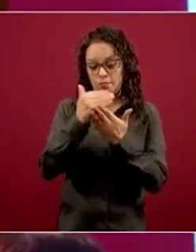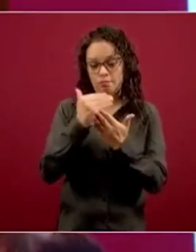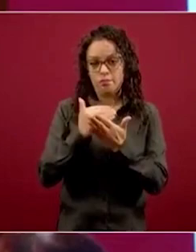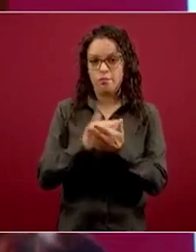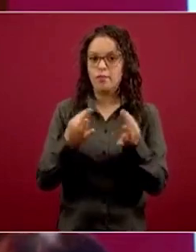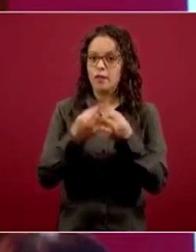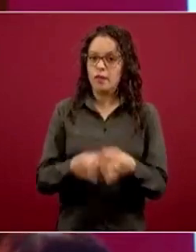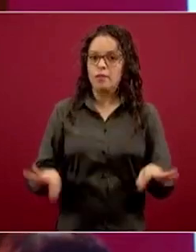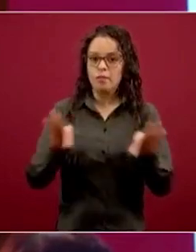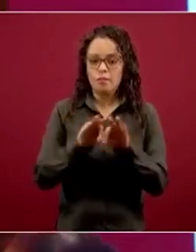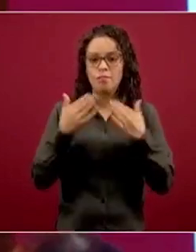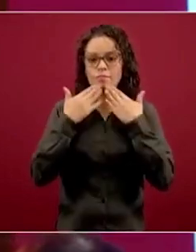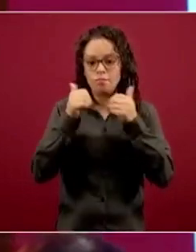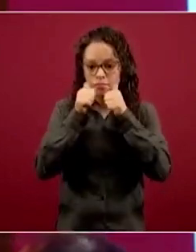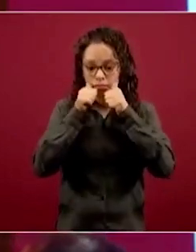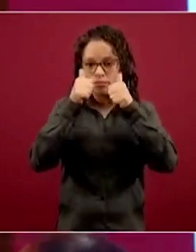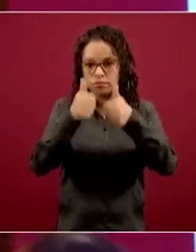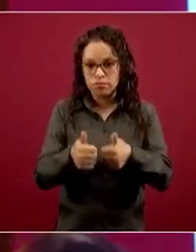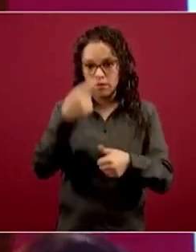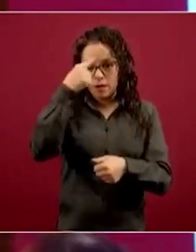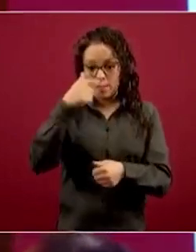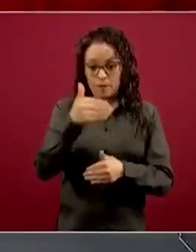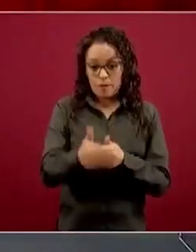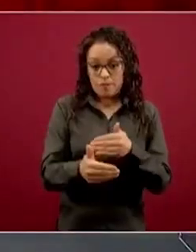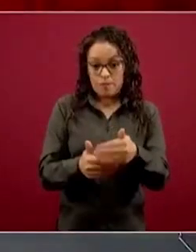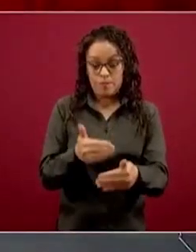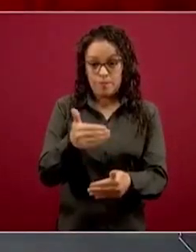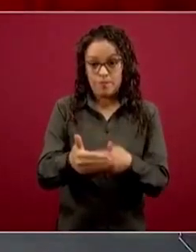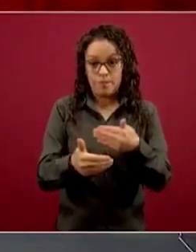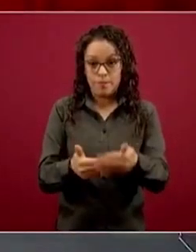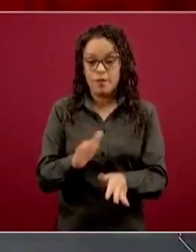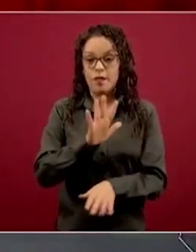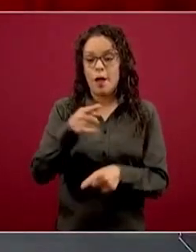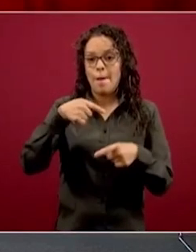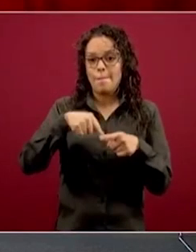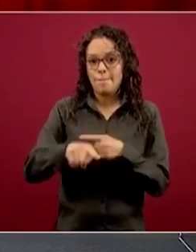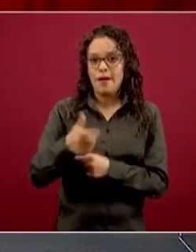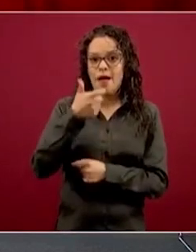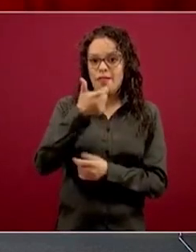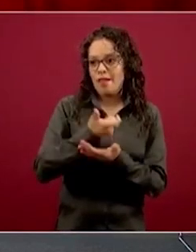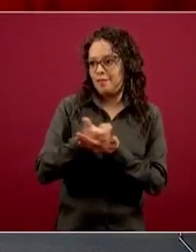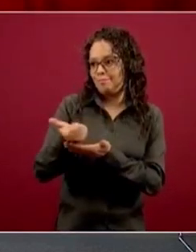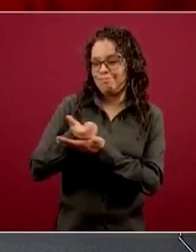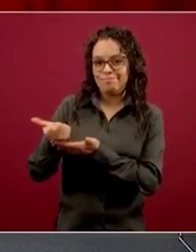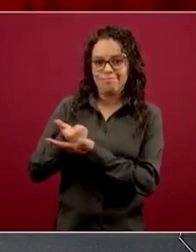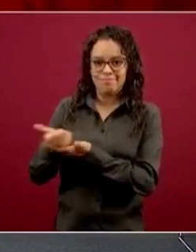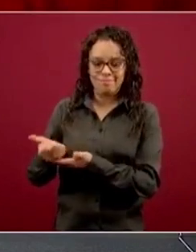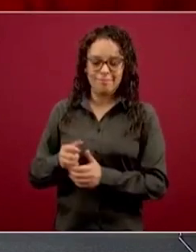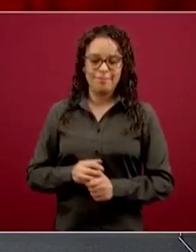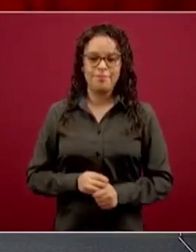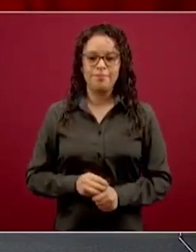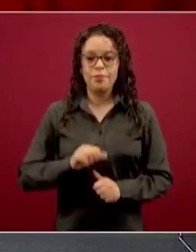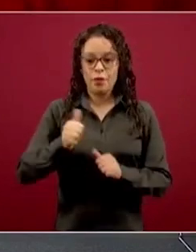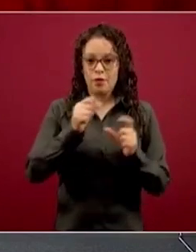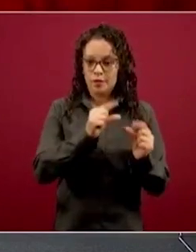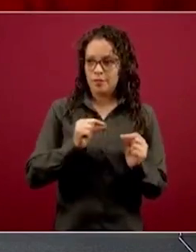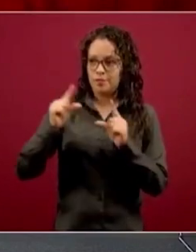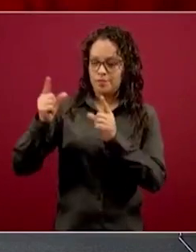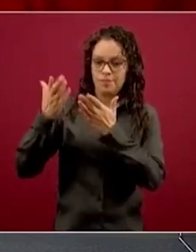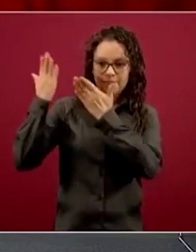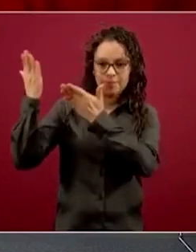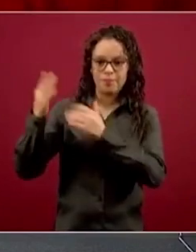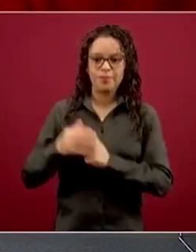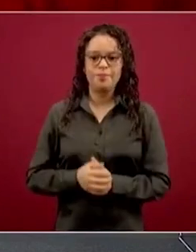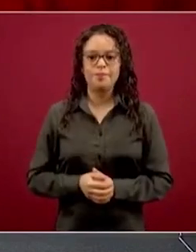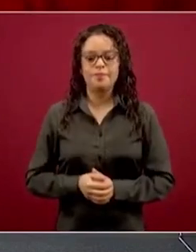ya los próximos días que los recursos empiecen a caer a sus cuentas. Quiero destacar, si pasan a la siguiente, que este ha sido un